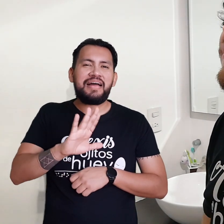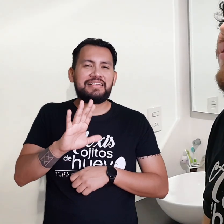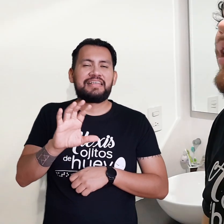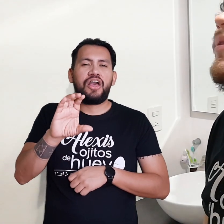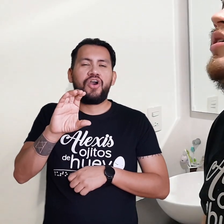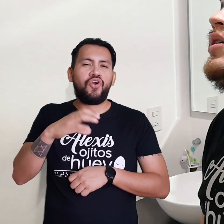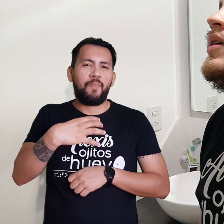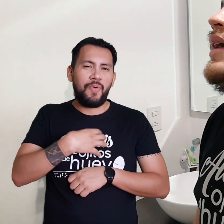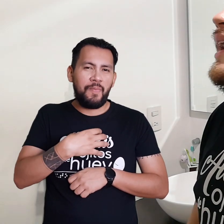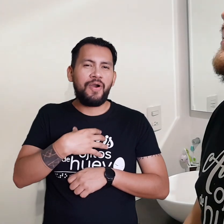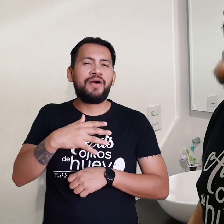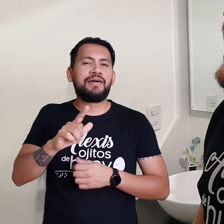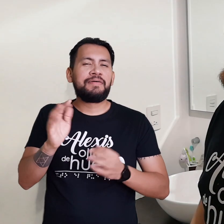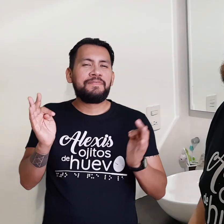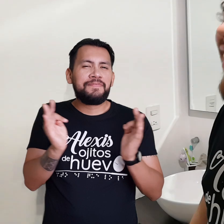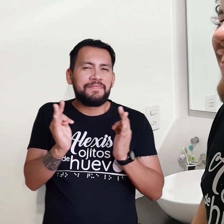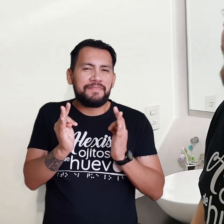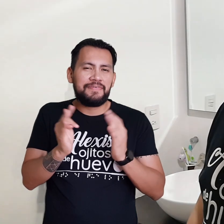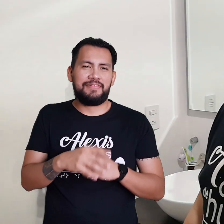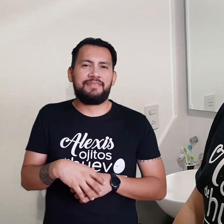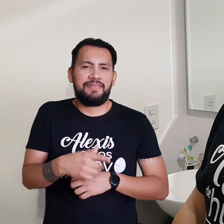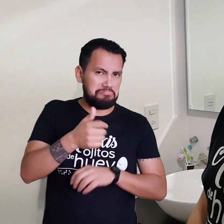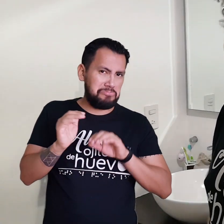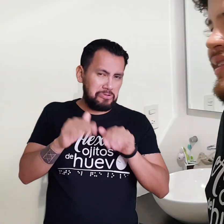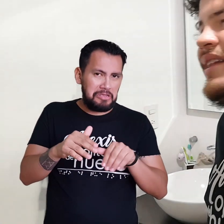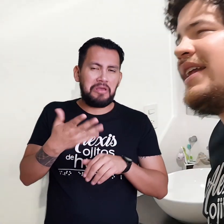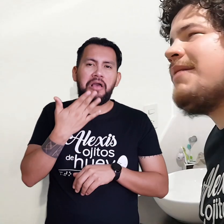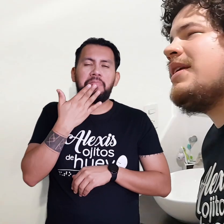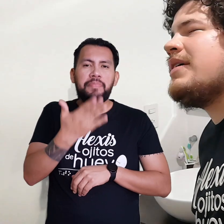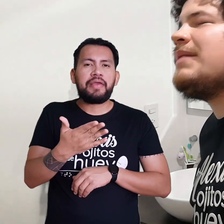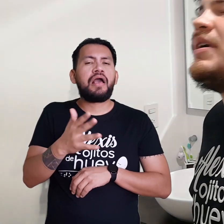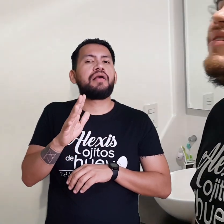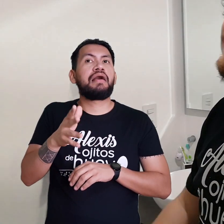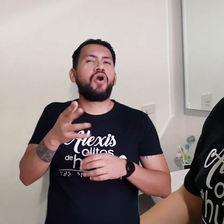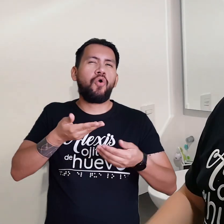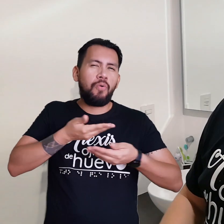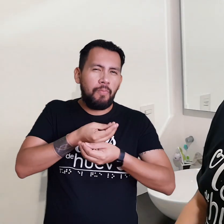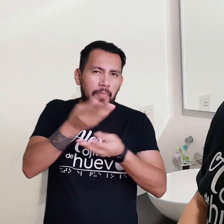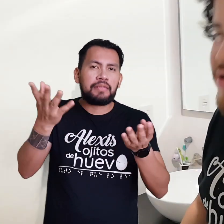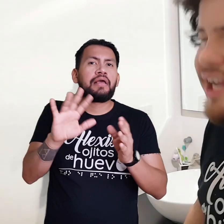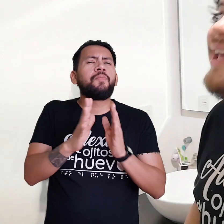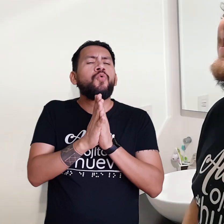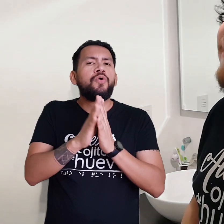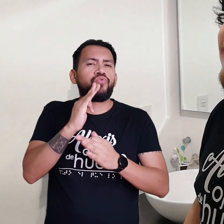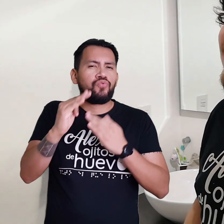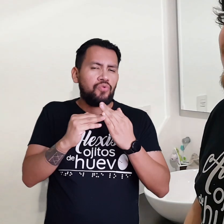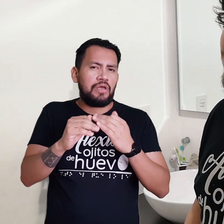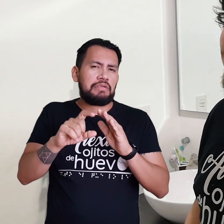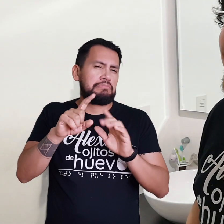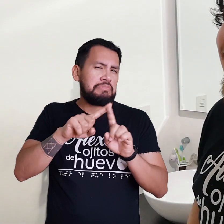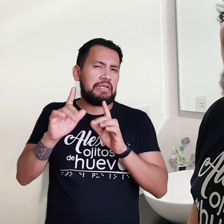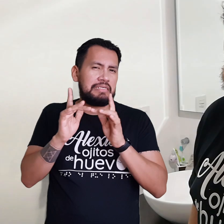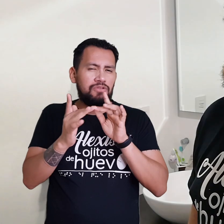Ojitos de Huevo Está en todos pinches lados Hasta en el cereal Van a ver este pinche ciego Más que Andrea Moschelli Y más que